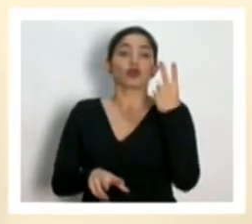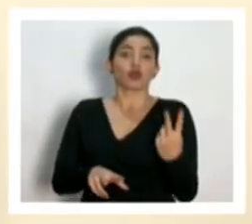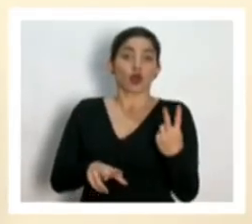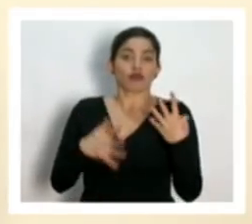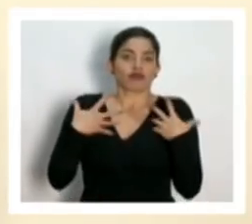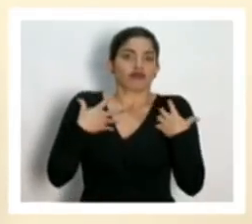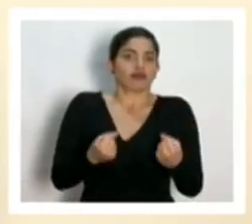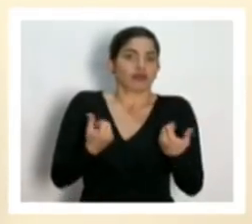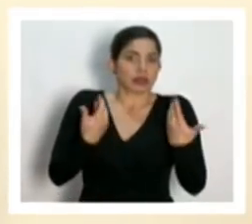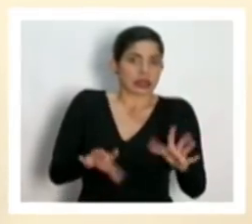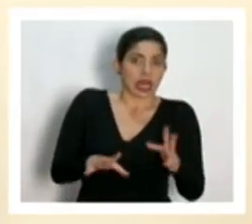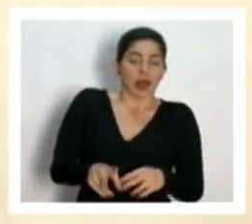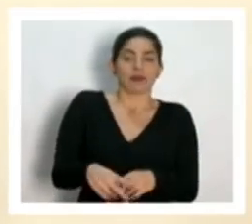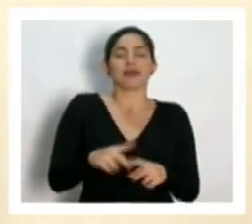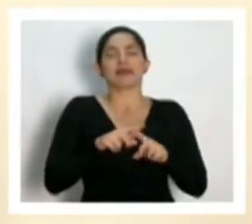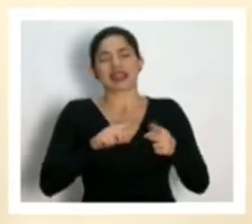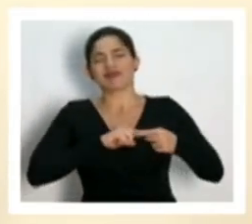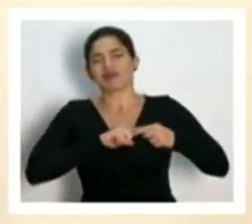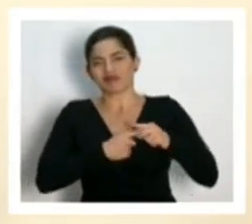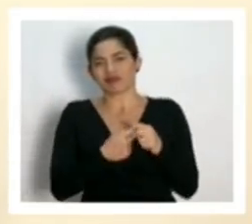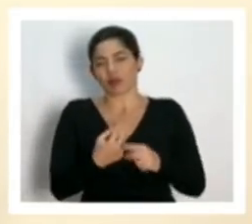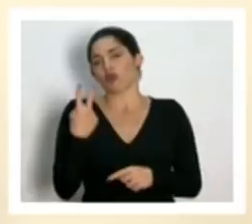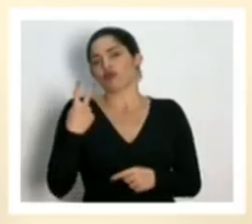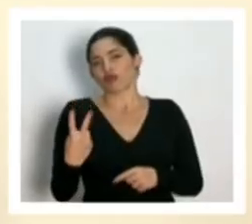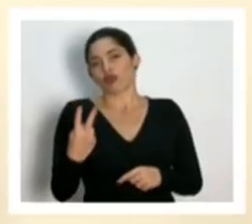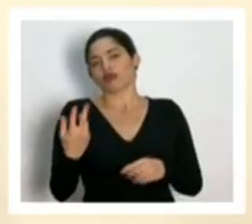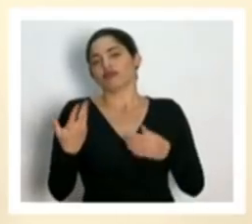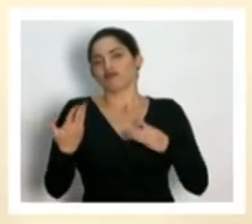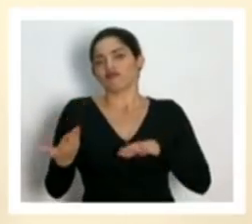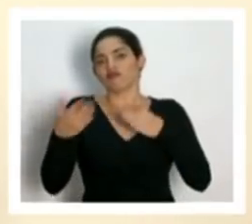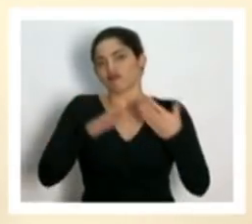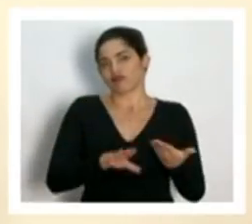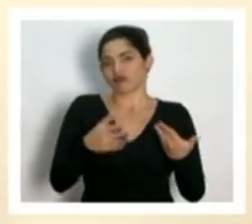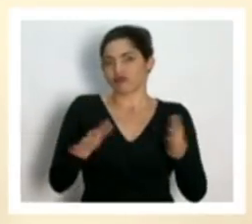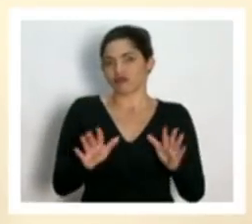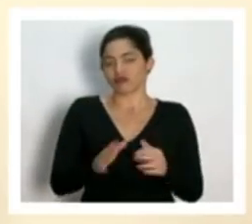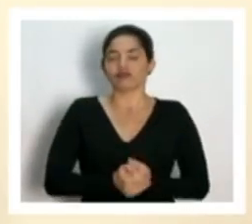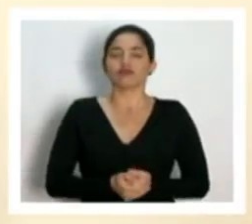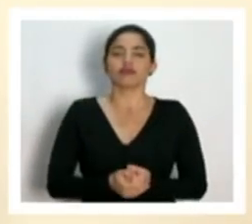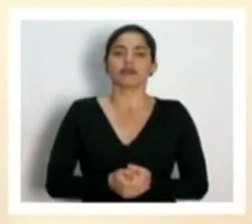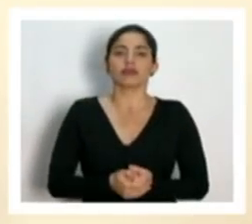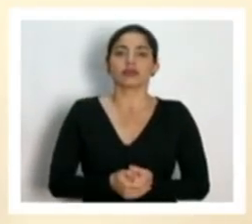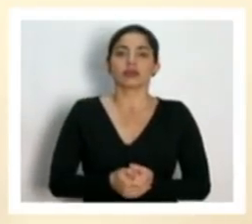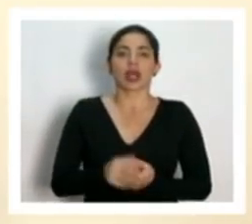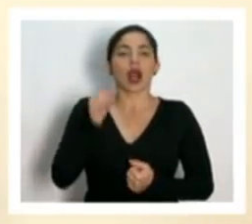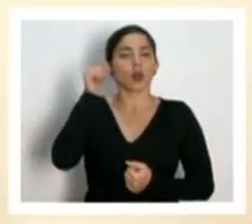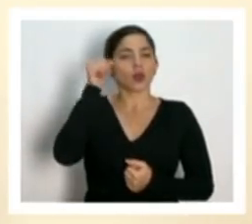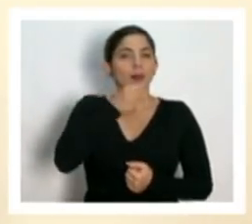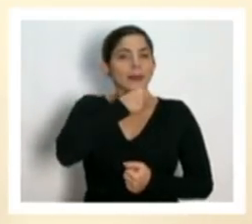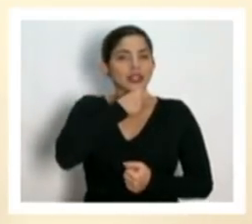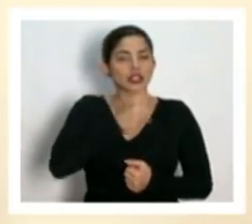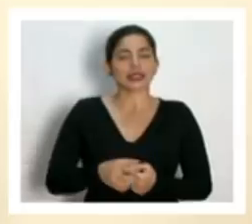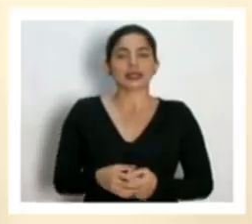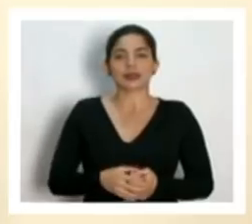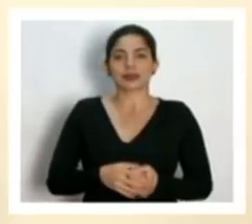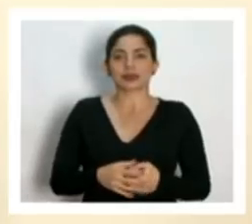dadas de altas, y lamentablemente hay dos personas fallecidas, adultas mayores.